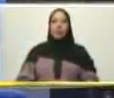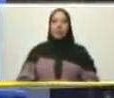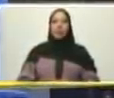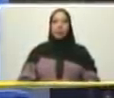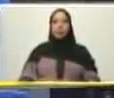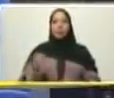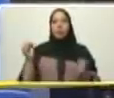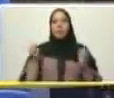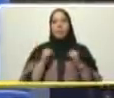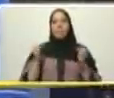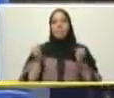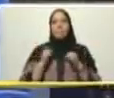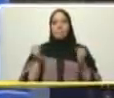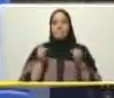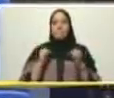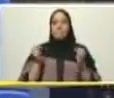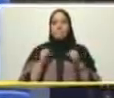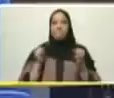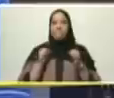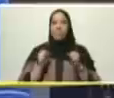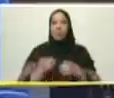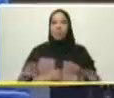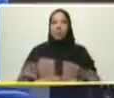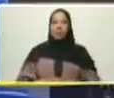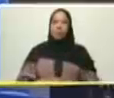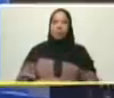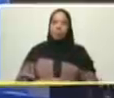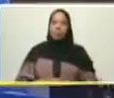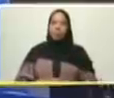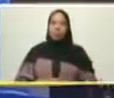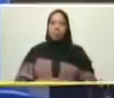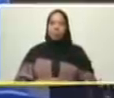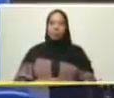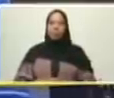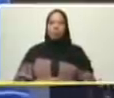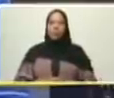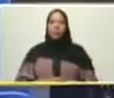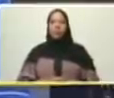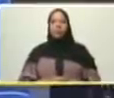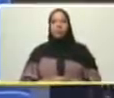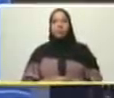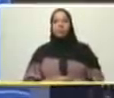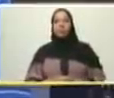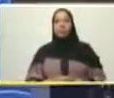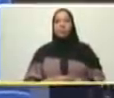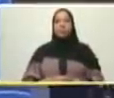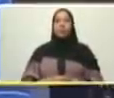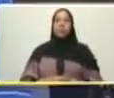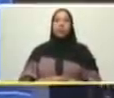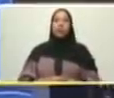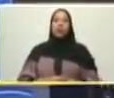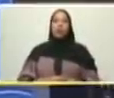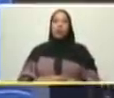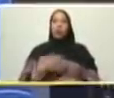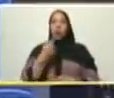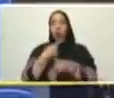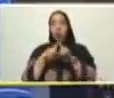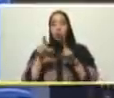Mérida más temprano grabamos este pase con Jason Guzmán otro joven excepcional